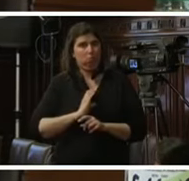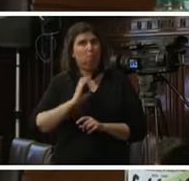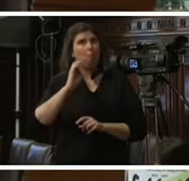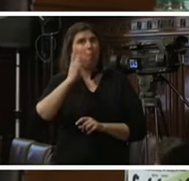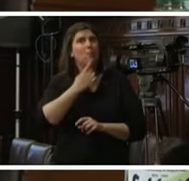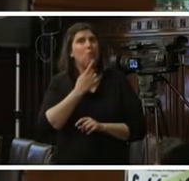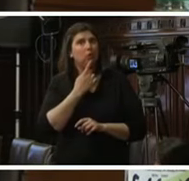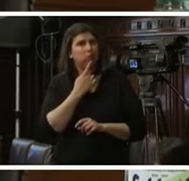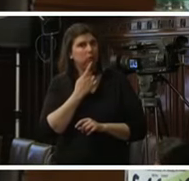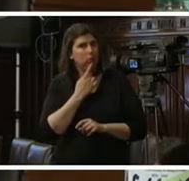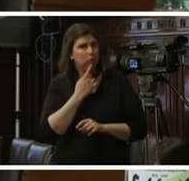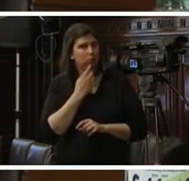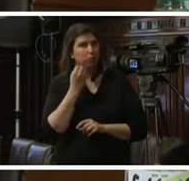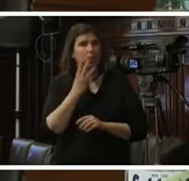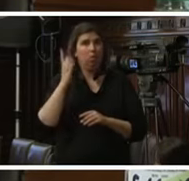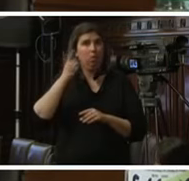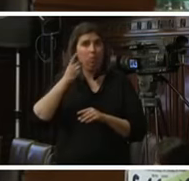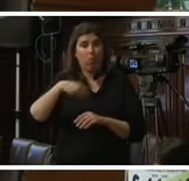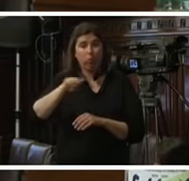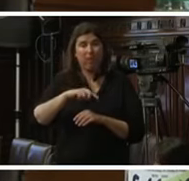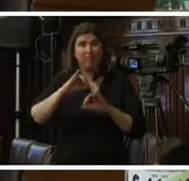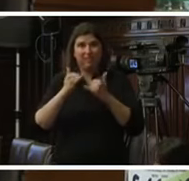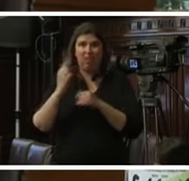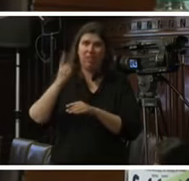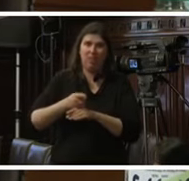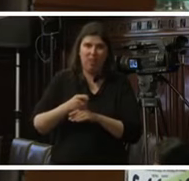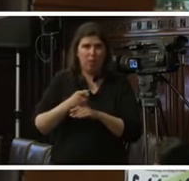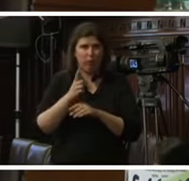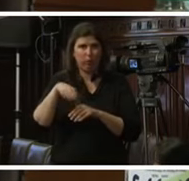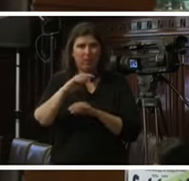la toma de una decisión en la que ustedes participaran